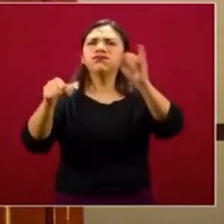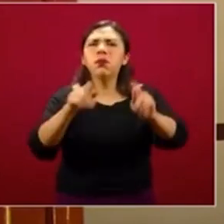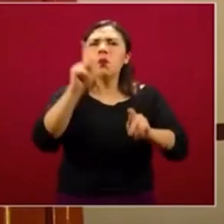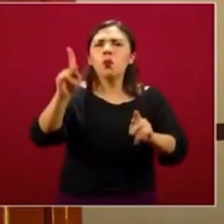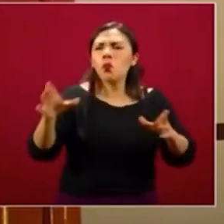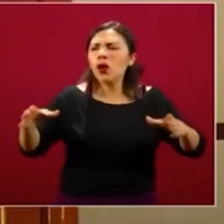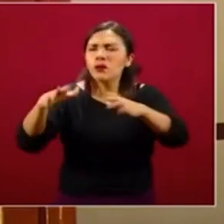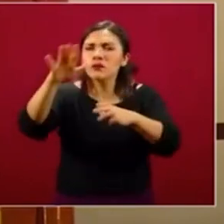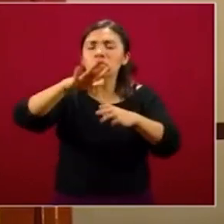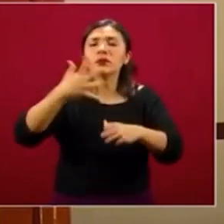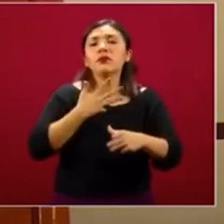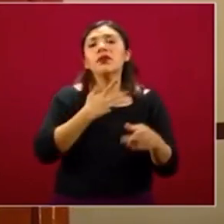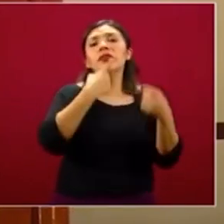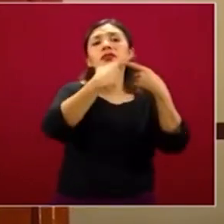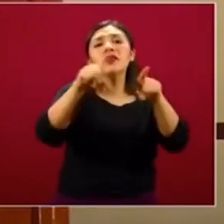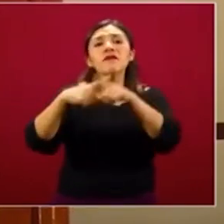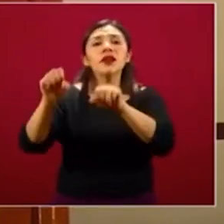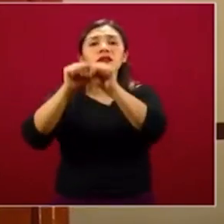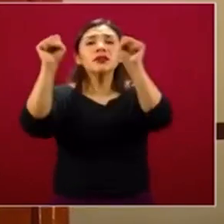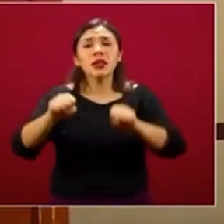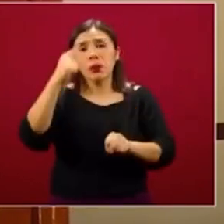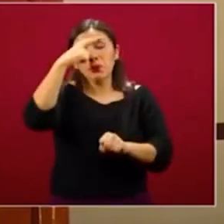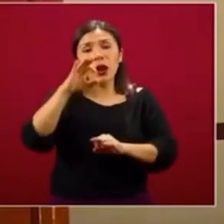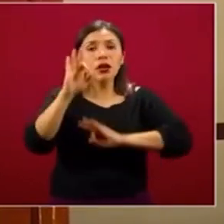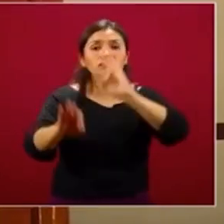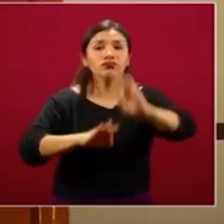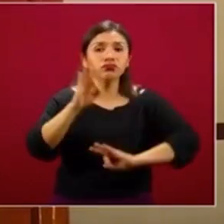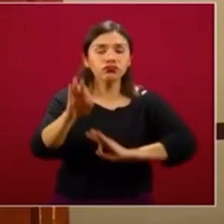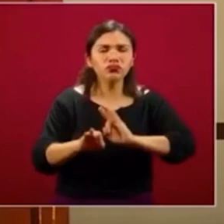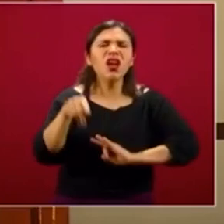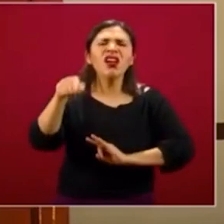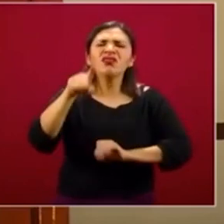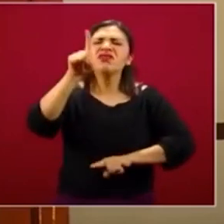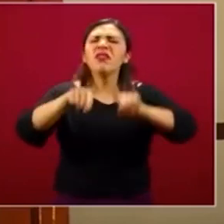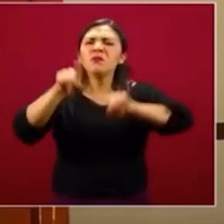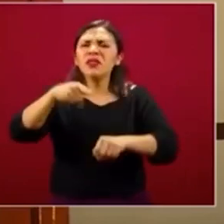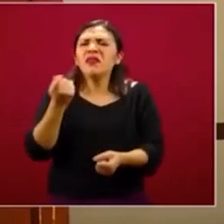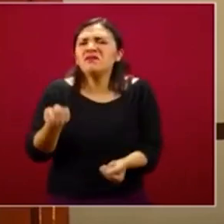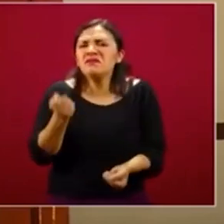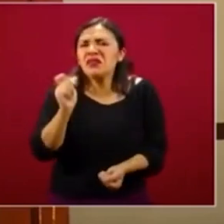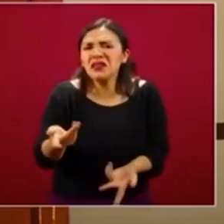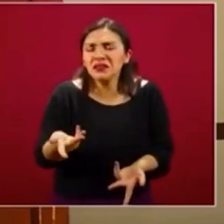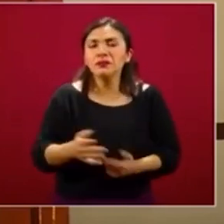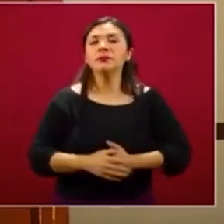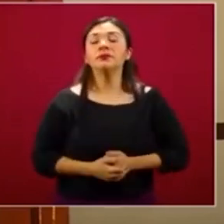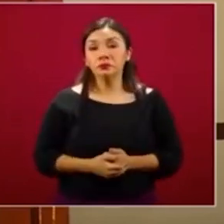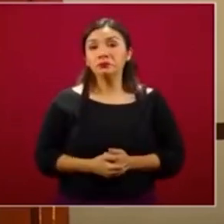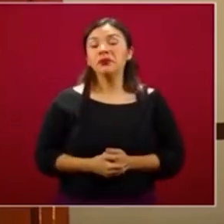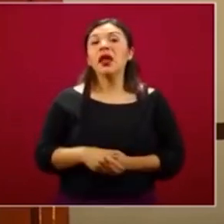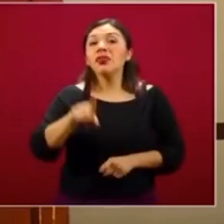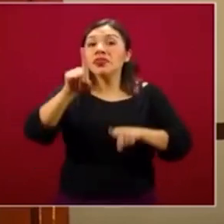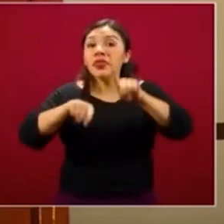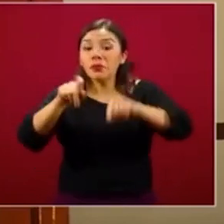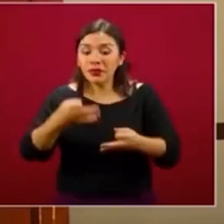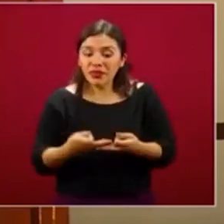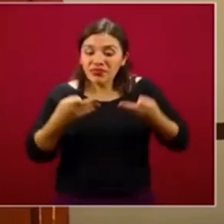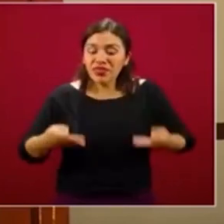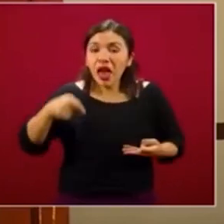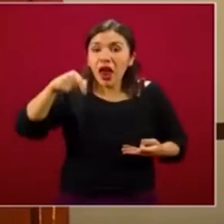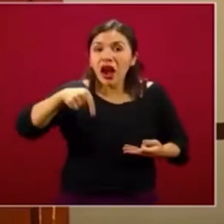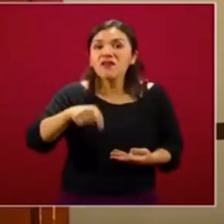van a tener diferentes sistemas agroforestales. ¿De qué va a depender? Va a depender del suelo que se tiene,